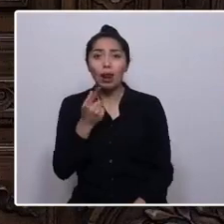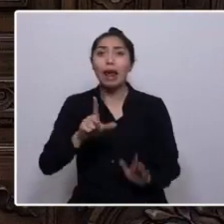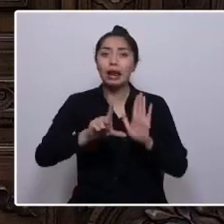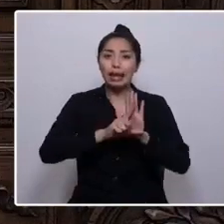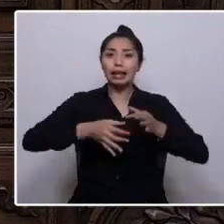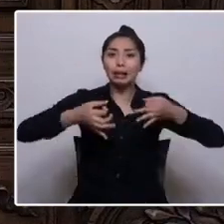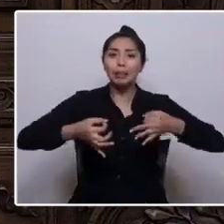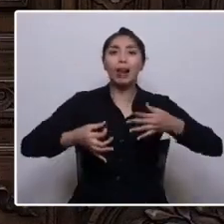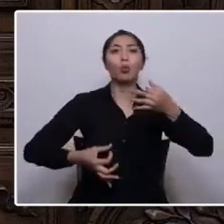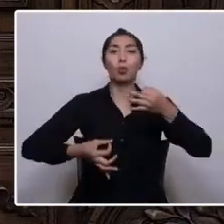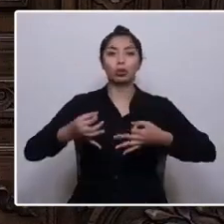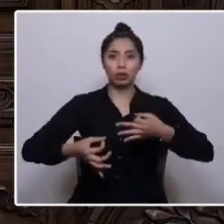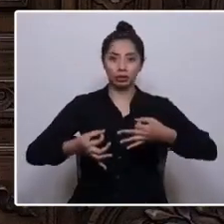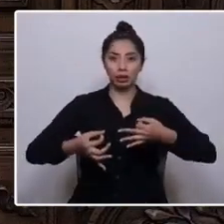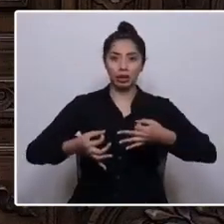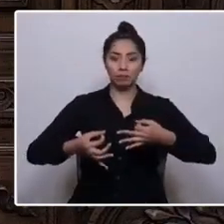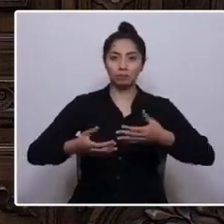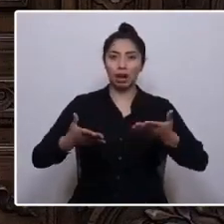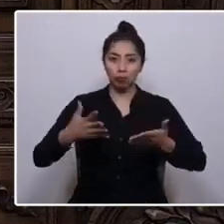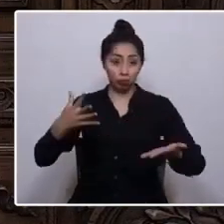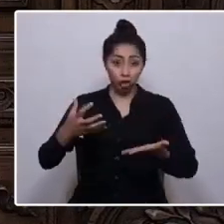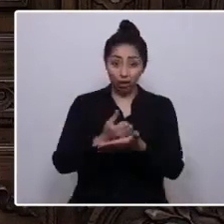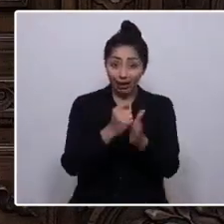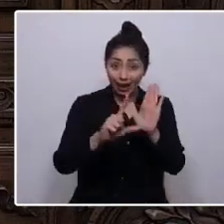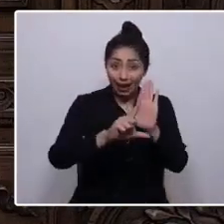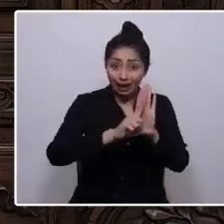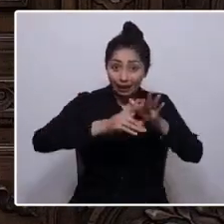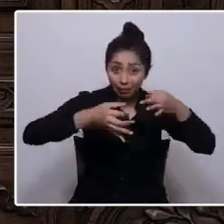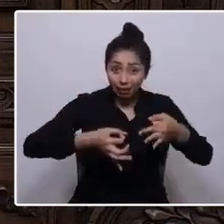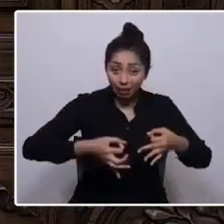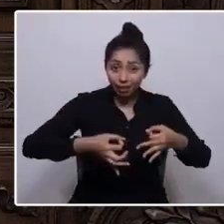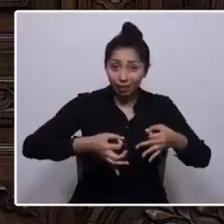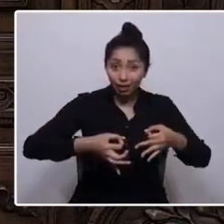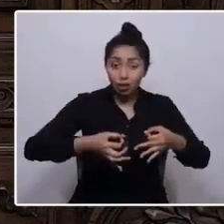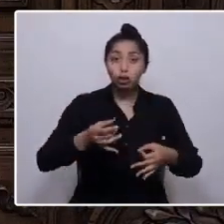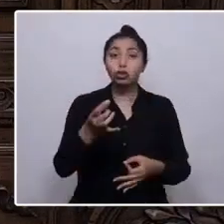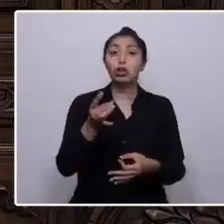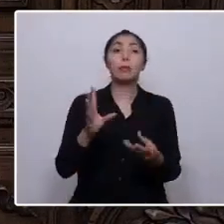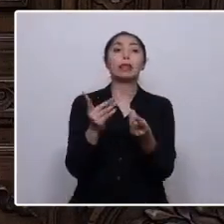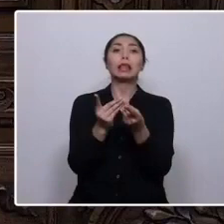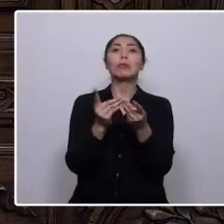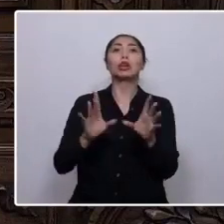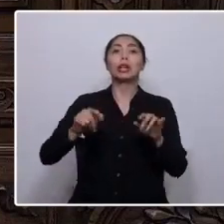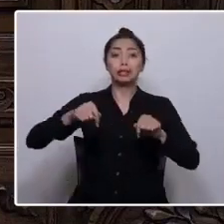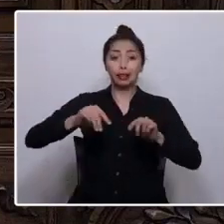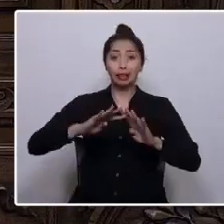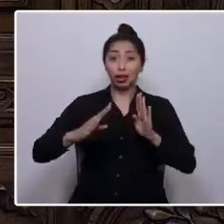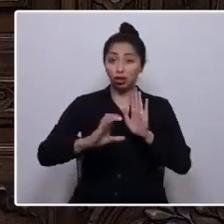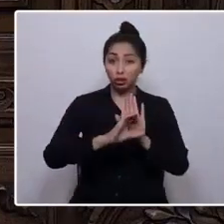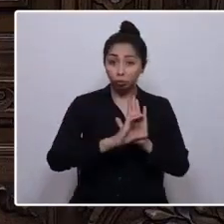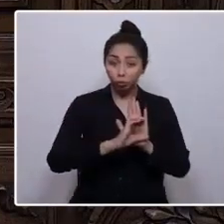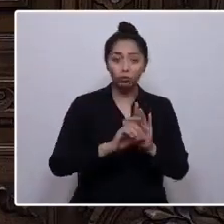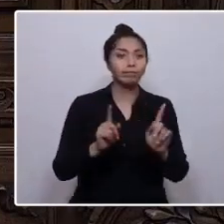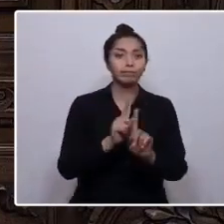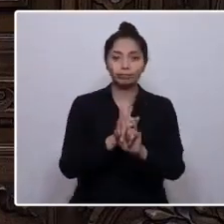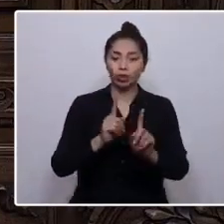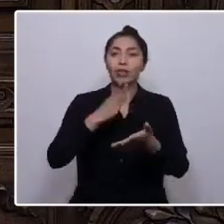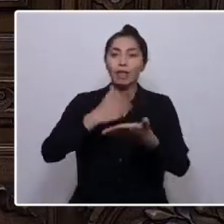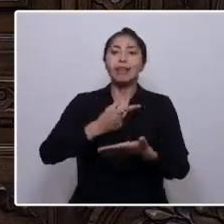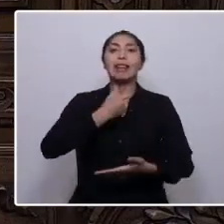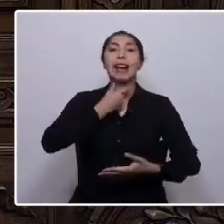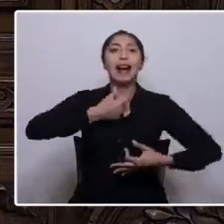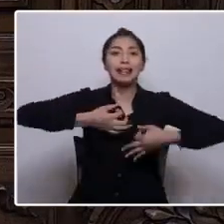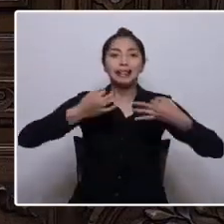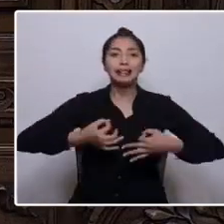justicia. Para alcanzar la legitimidad no basta con el origen democrático de esta Constitución, se requiere garantizar en ella una